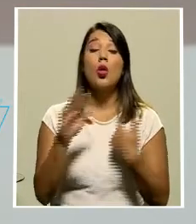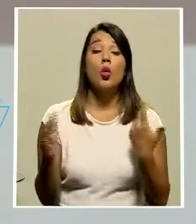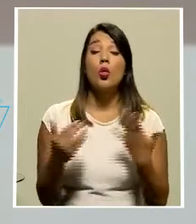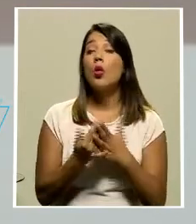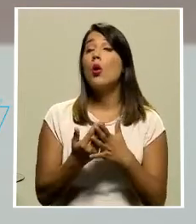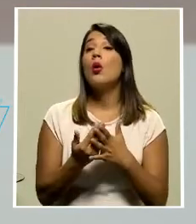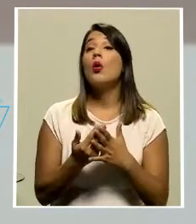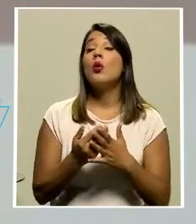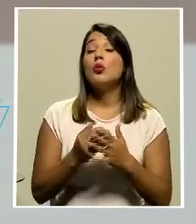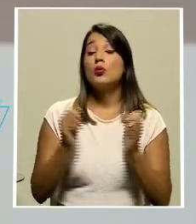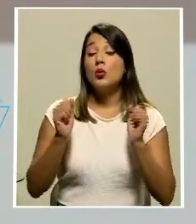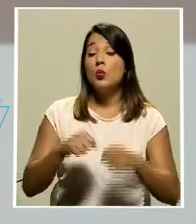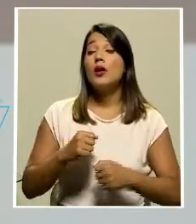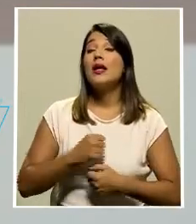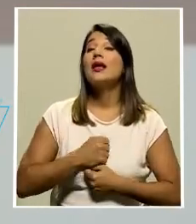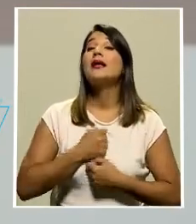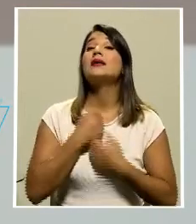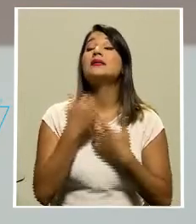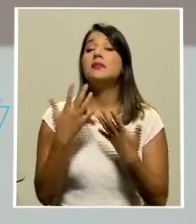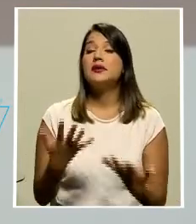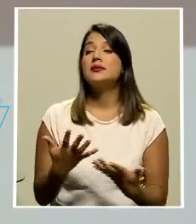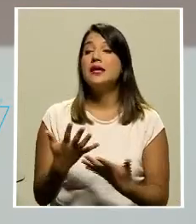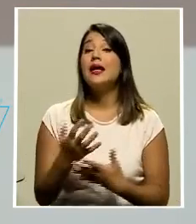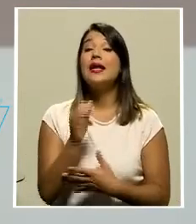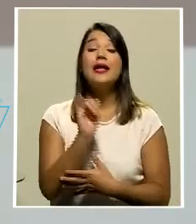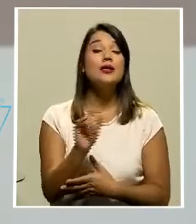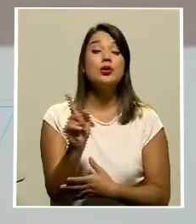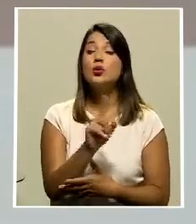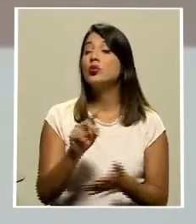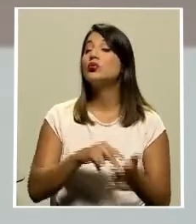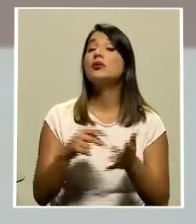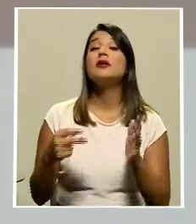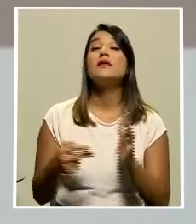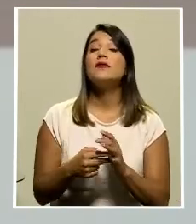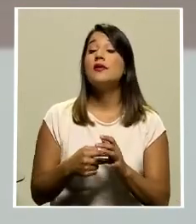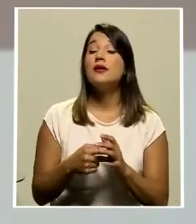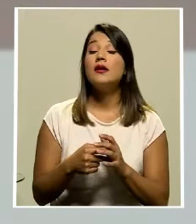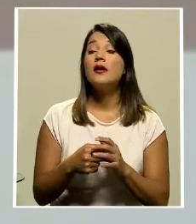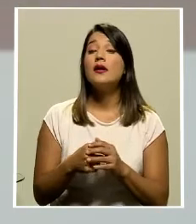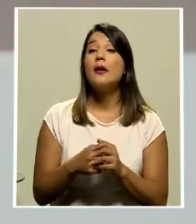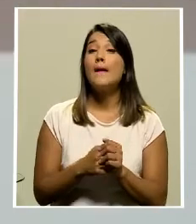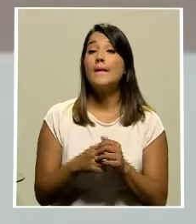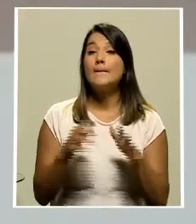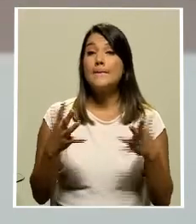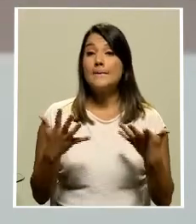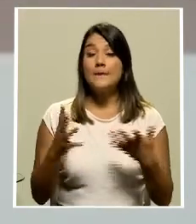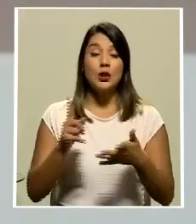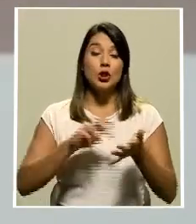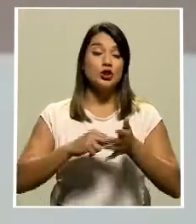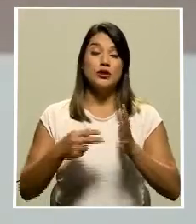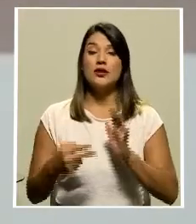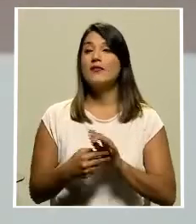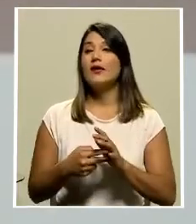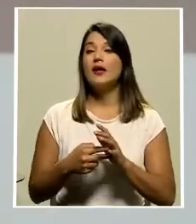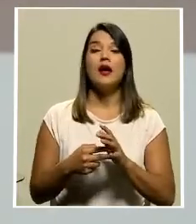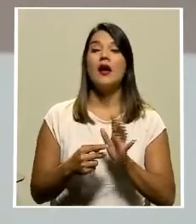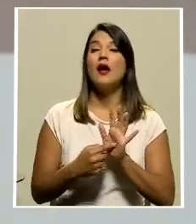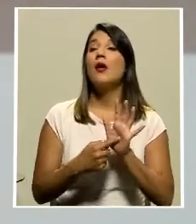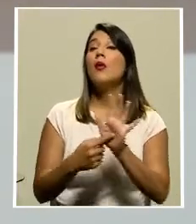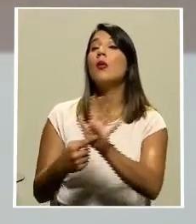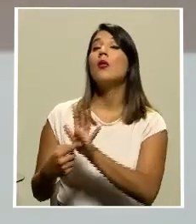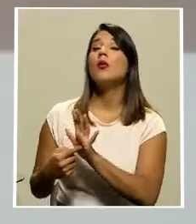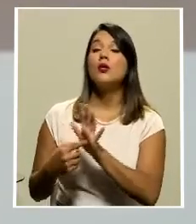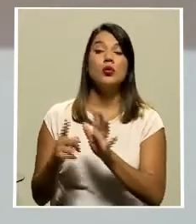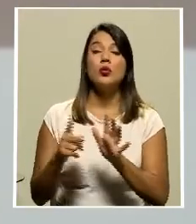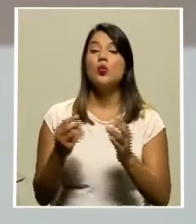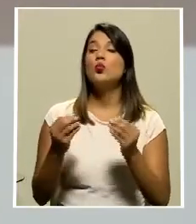expresamente se indicaba que esto no significaba pasar a una renta mundial que es totalmente